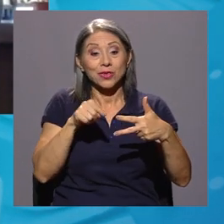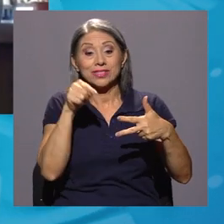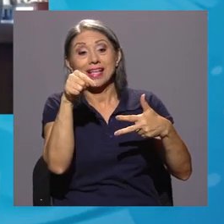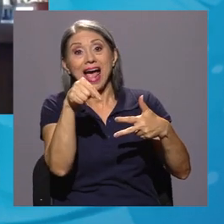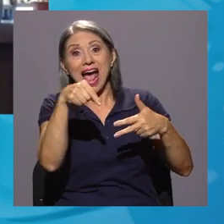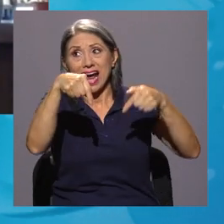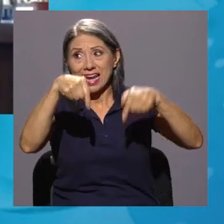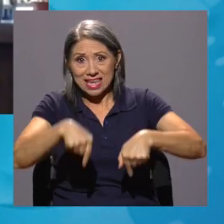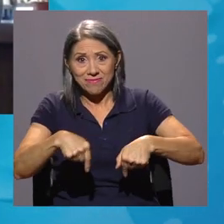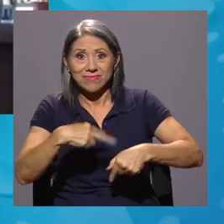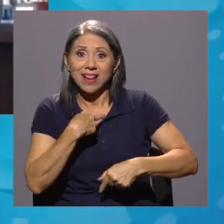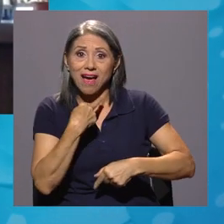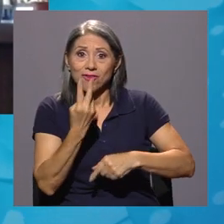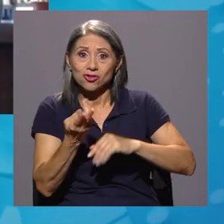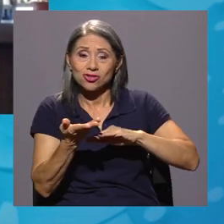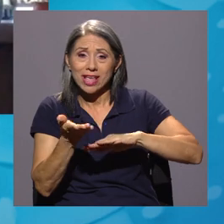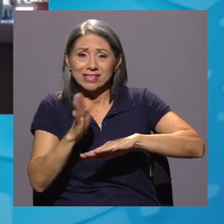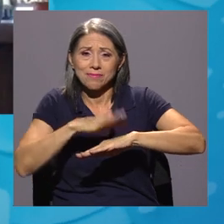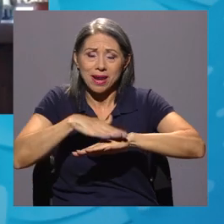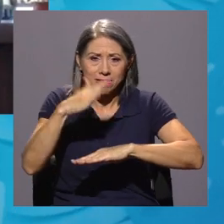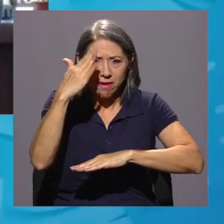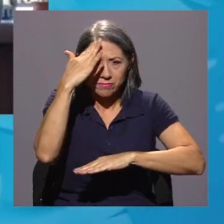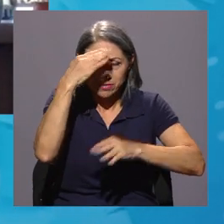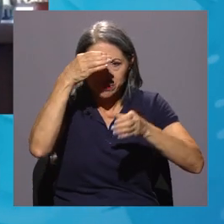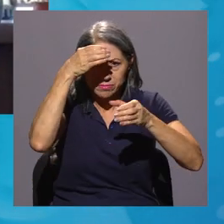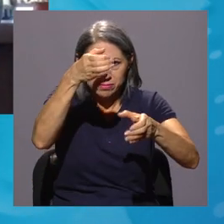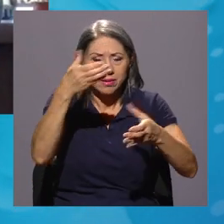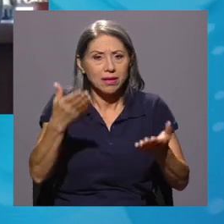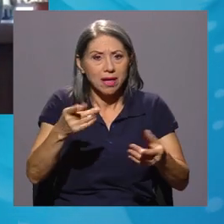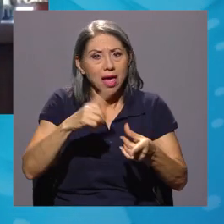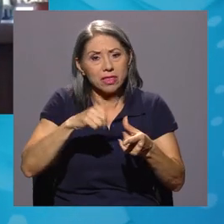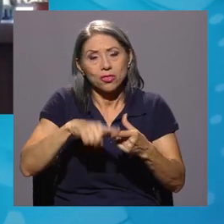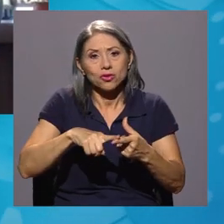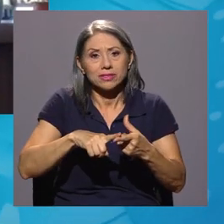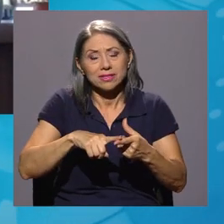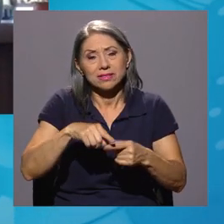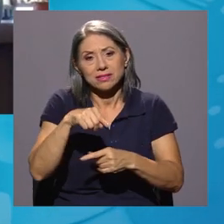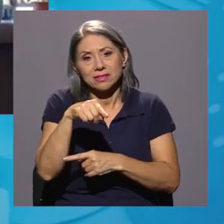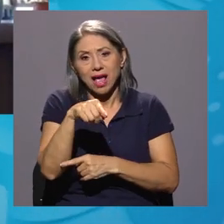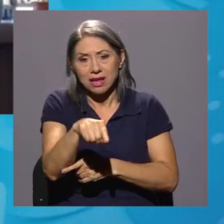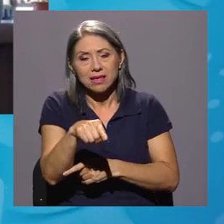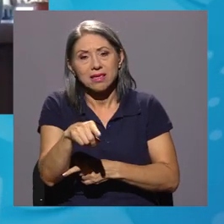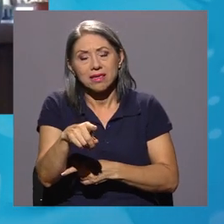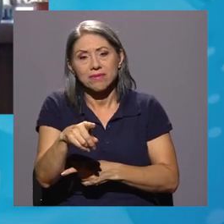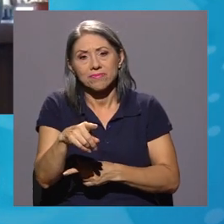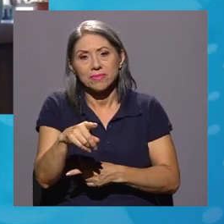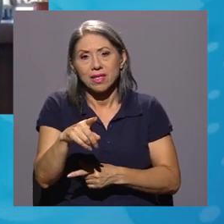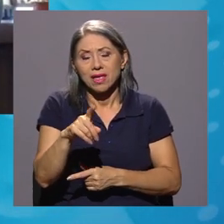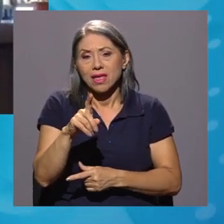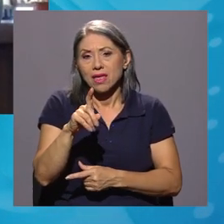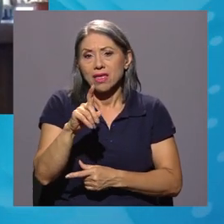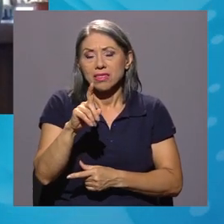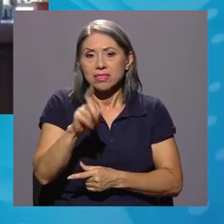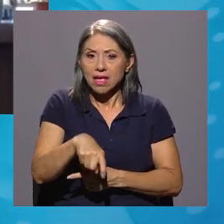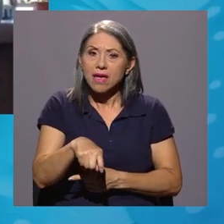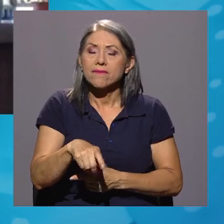aquí es donde está la voz experta y bueno, tiene que, deberían de derivar los